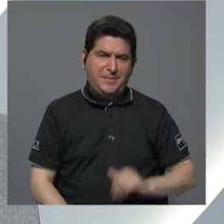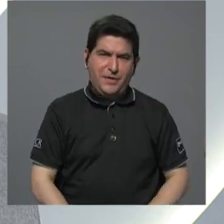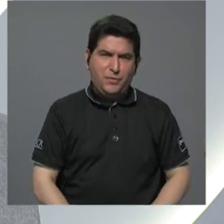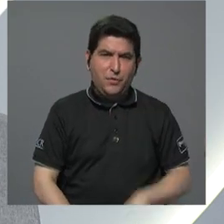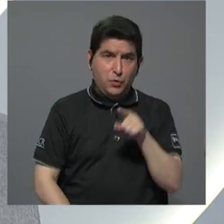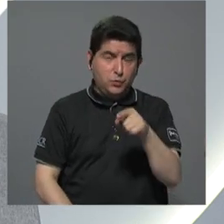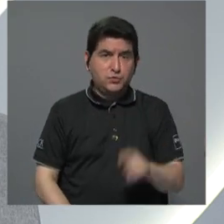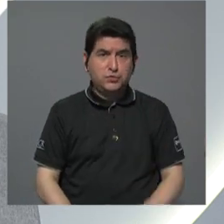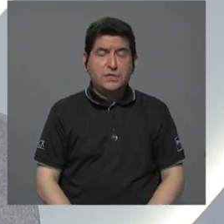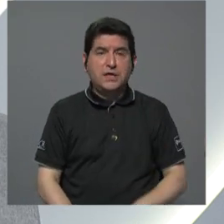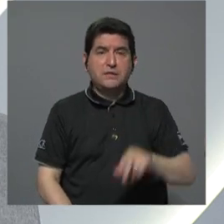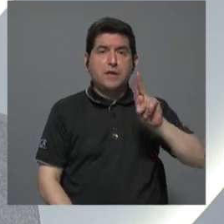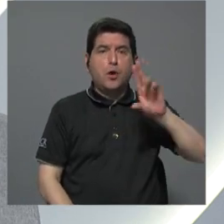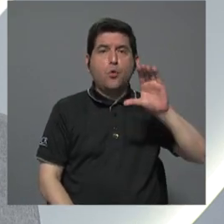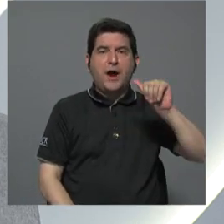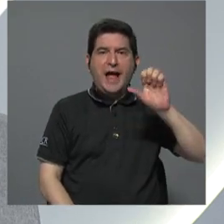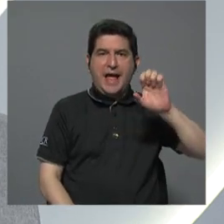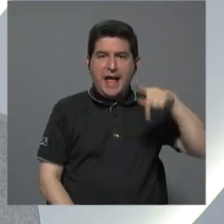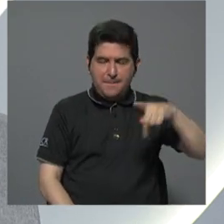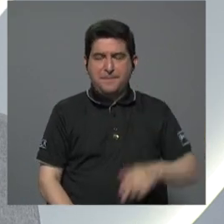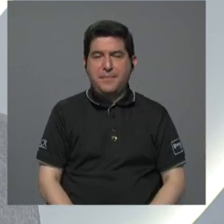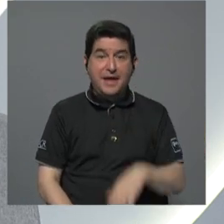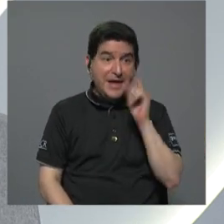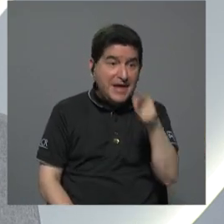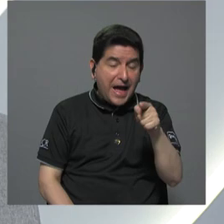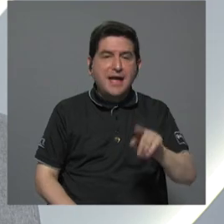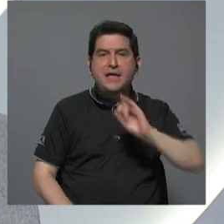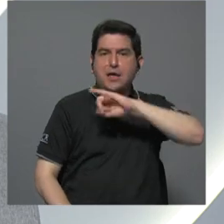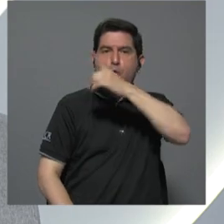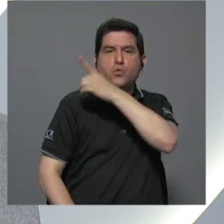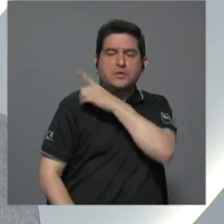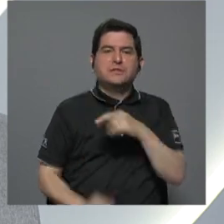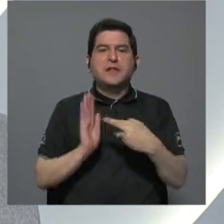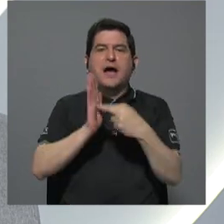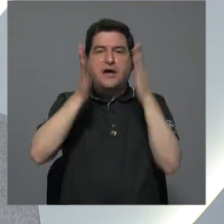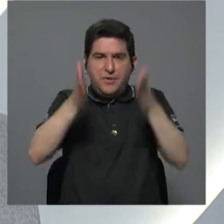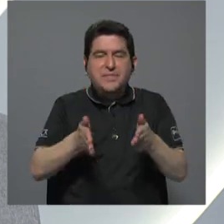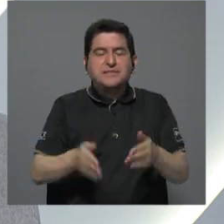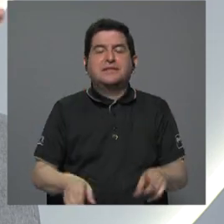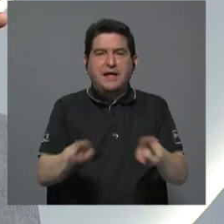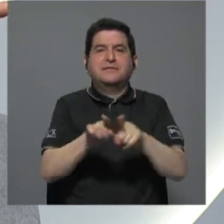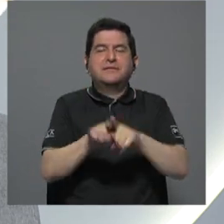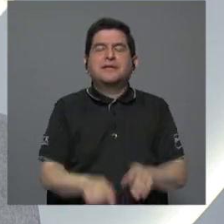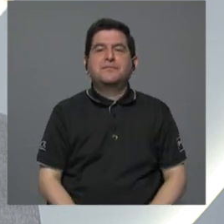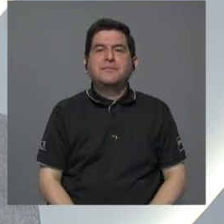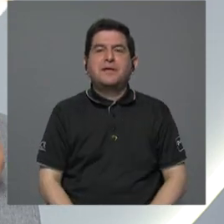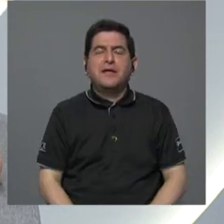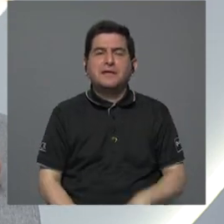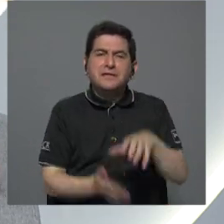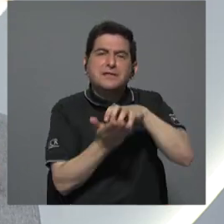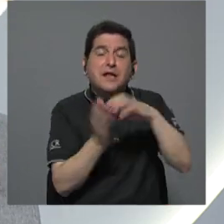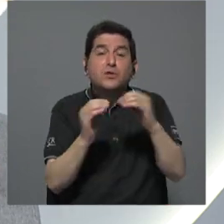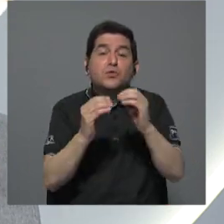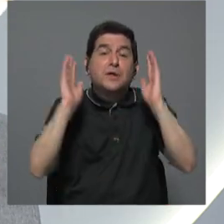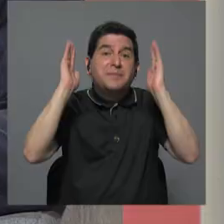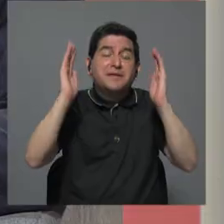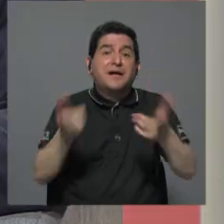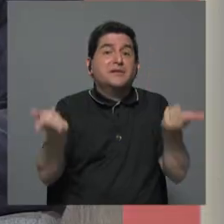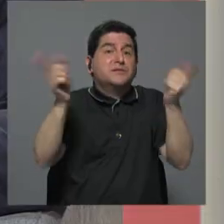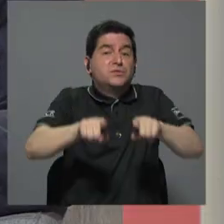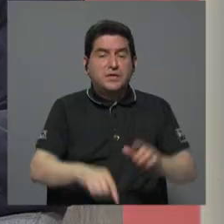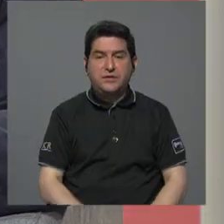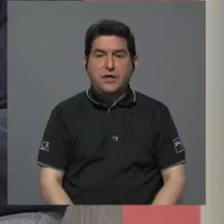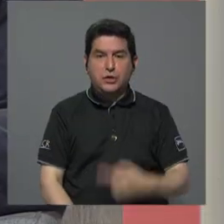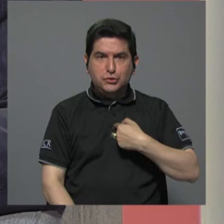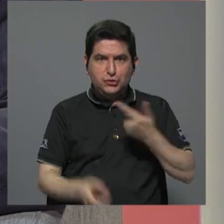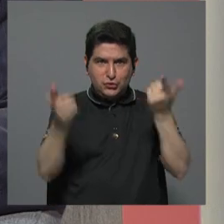viene de UCAEP y precisamente ahí, en esa junta directiva, hay un representante de UCAEP, que ha sido uno de los cuestionamientos más grandes que se ha dado. Bueno,